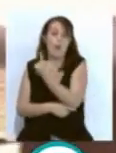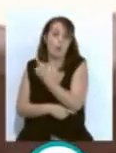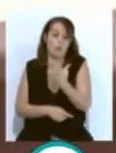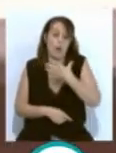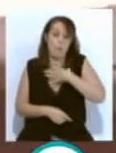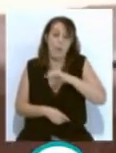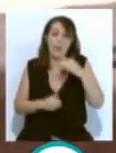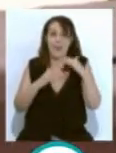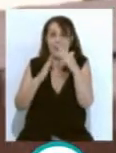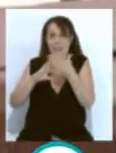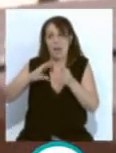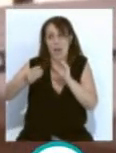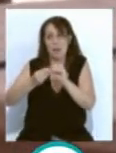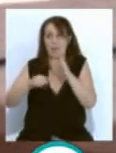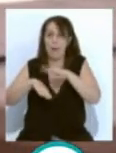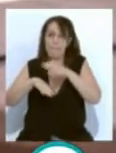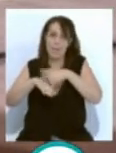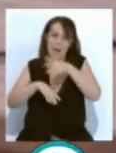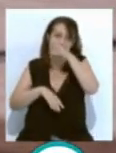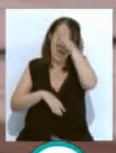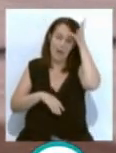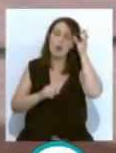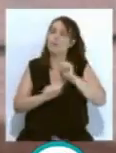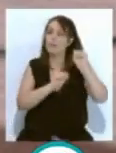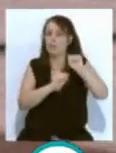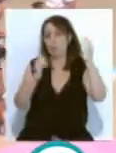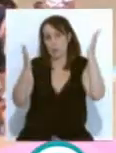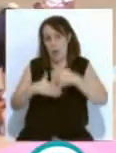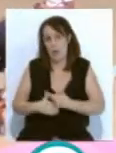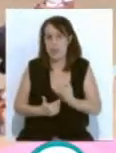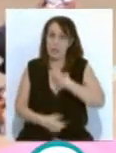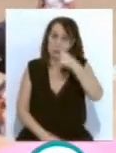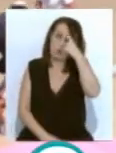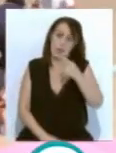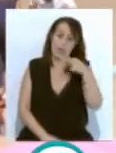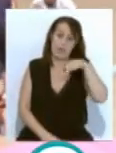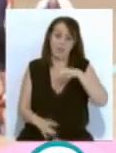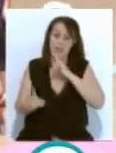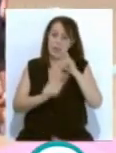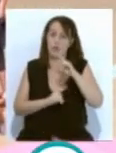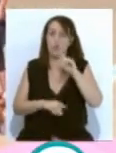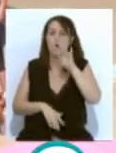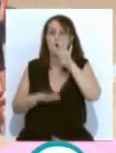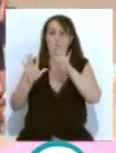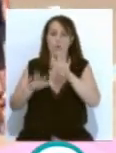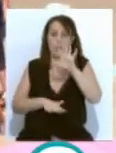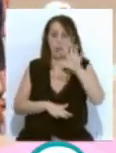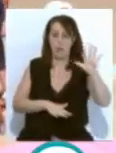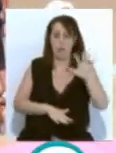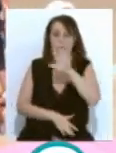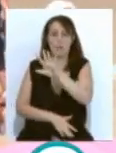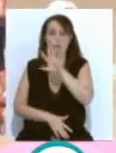habitabilidad adecuadas en sus viviendas para protegerse del calor. Recordar que a través del teléfono 955